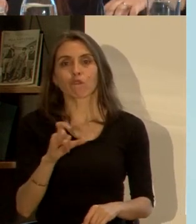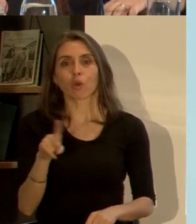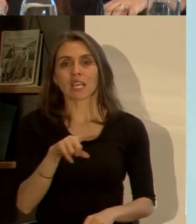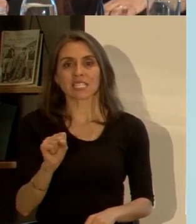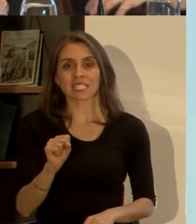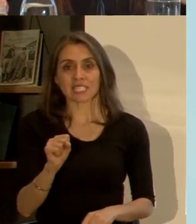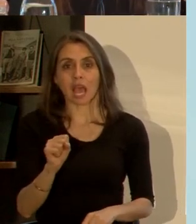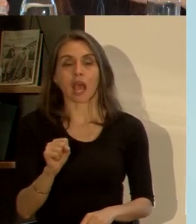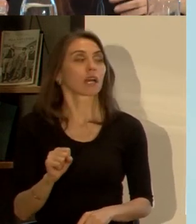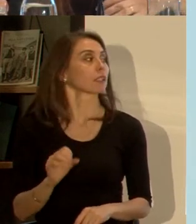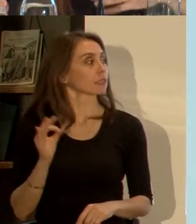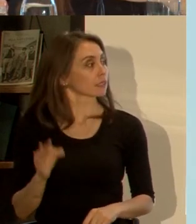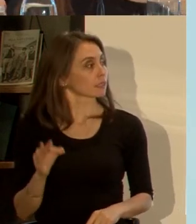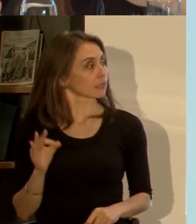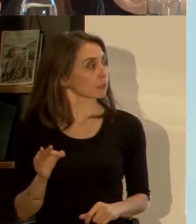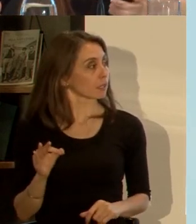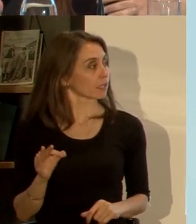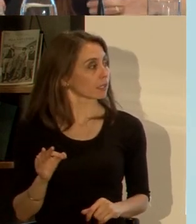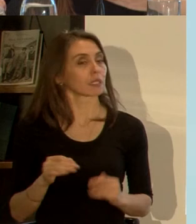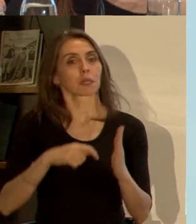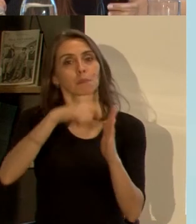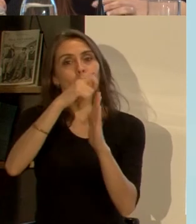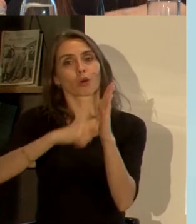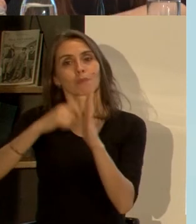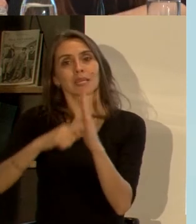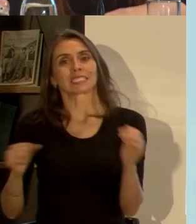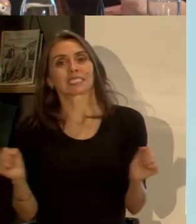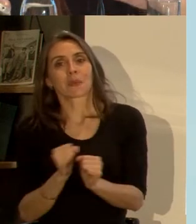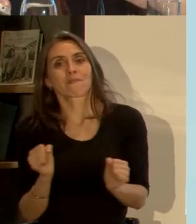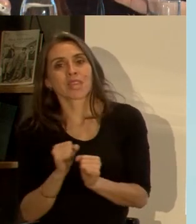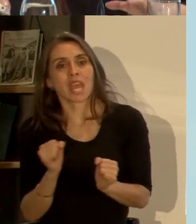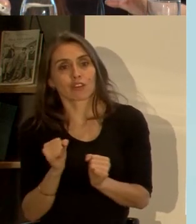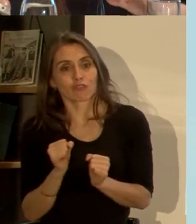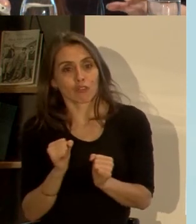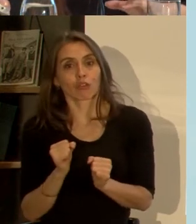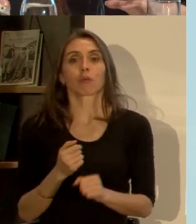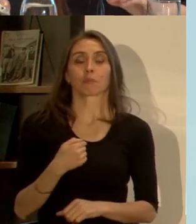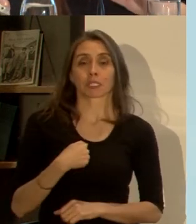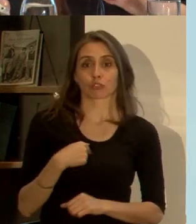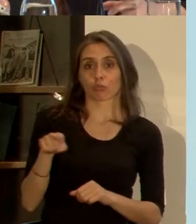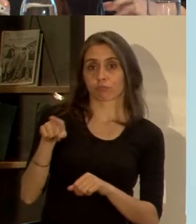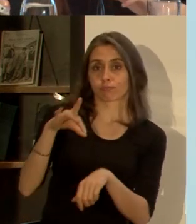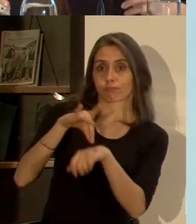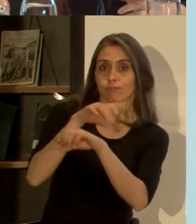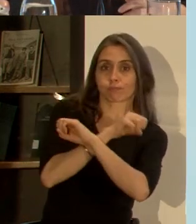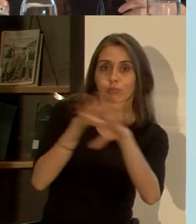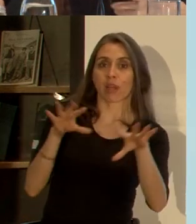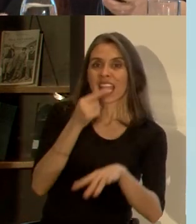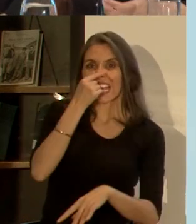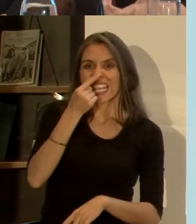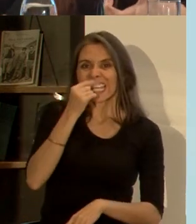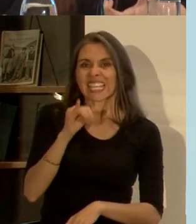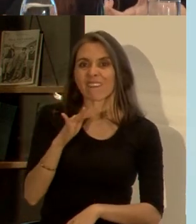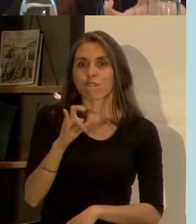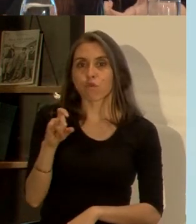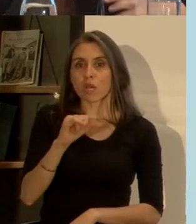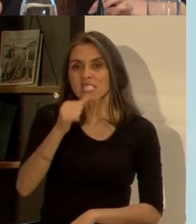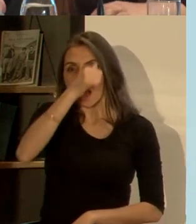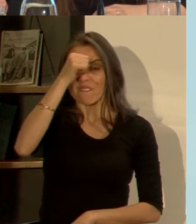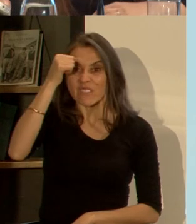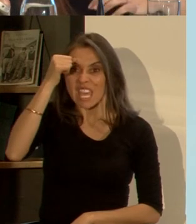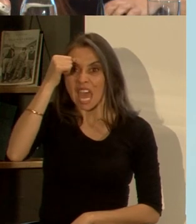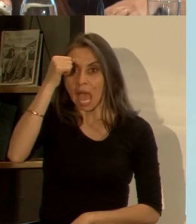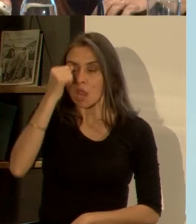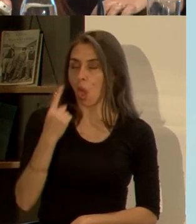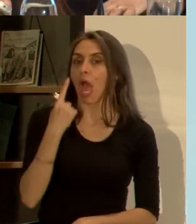influenza es algo que se da generalmente estacional en invierno pero si yo tengo un brote de influenza en verano ya es algo raro